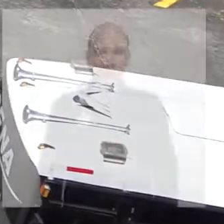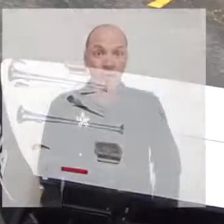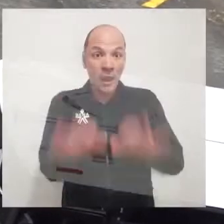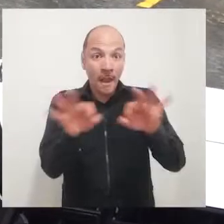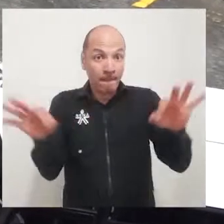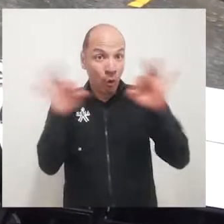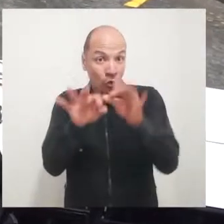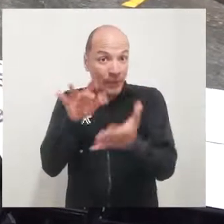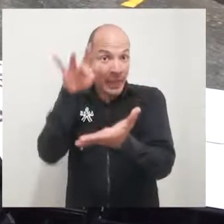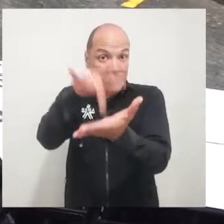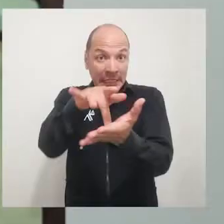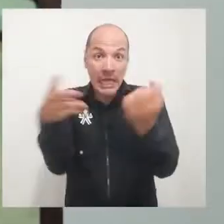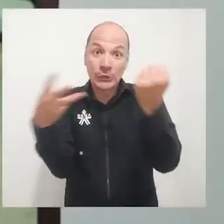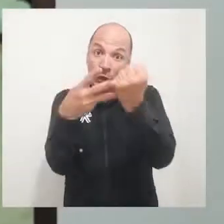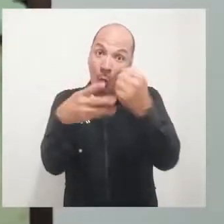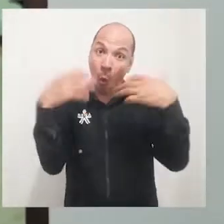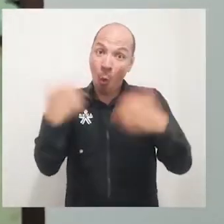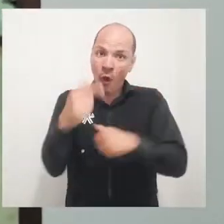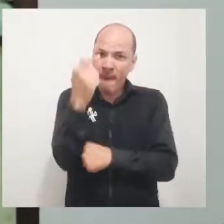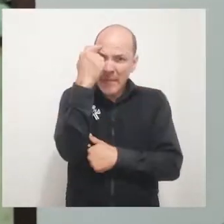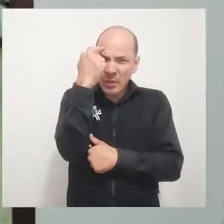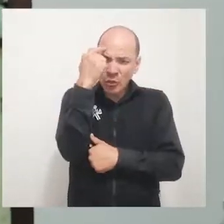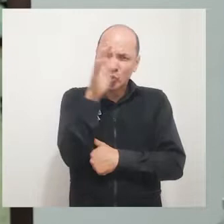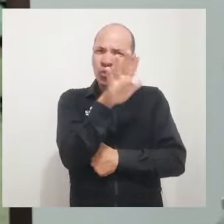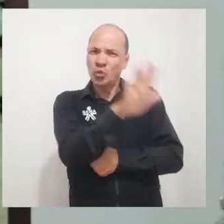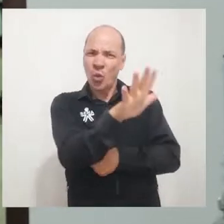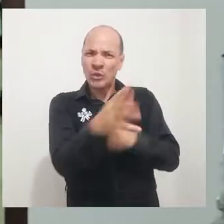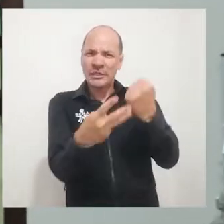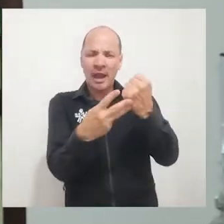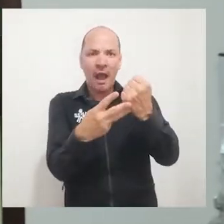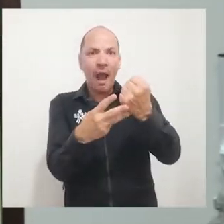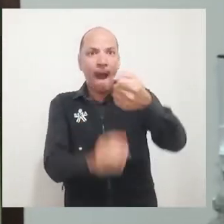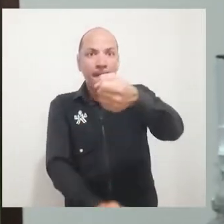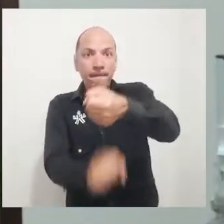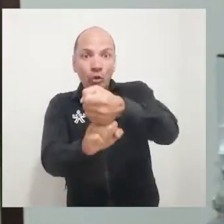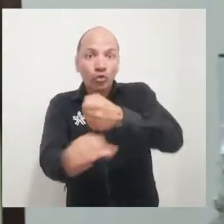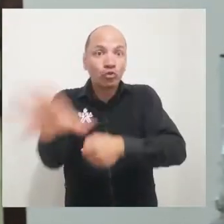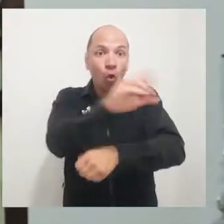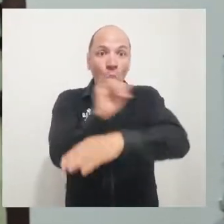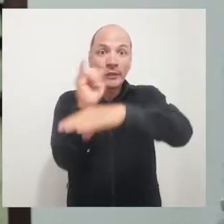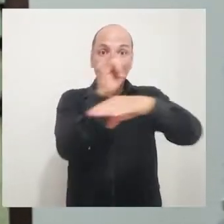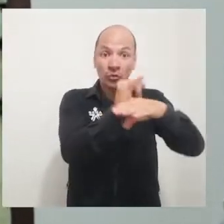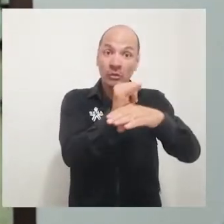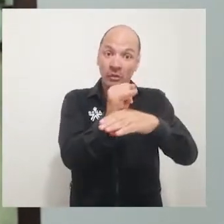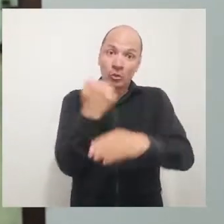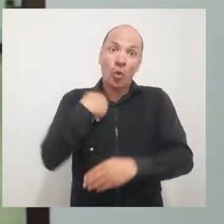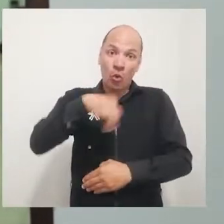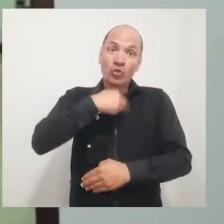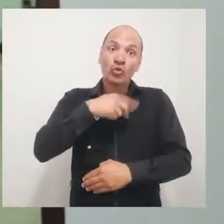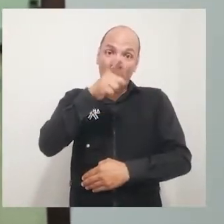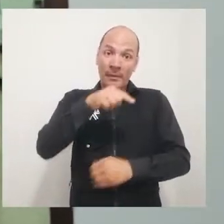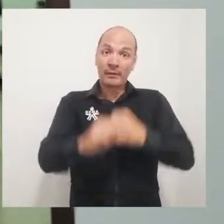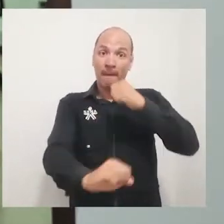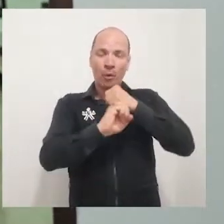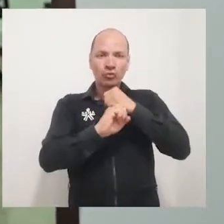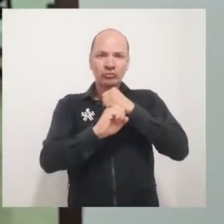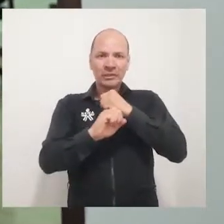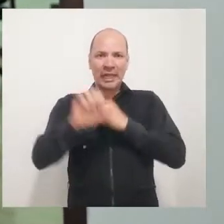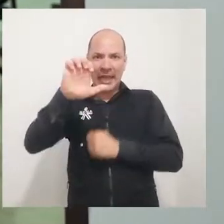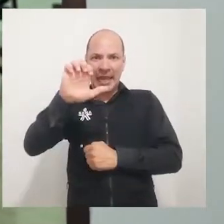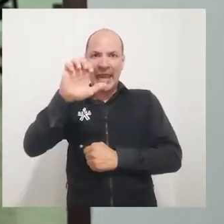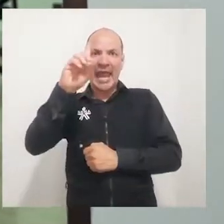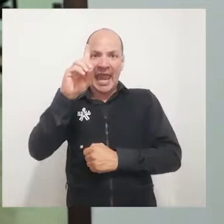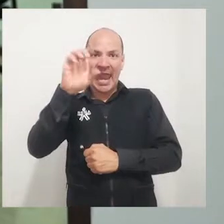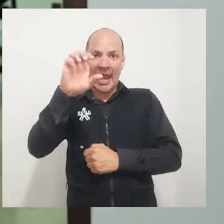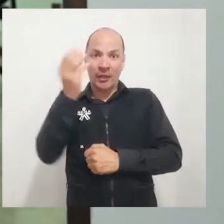Muy importante venir al SENA, pienso que el SENA es apoyo para todas las instituciones, en este caso para EDEC. Veníamos a conversar varios